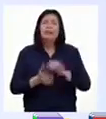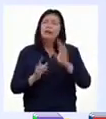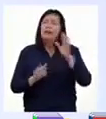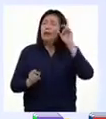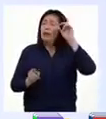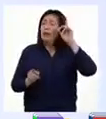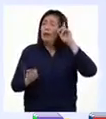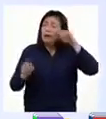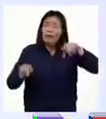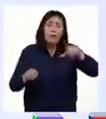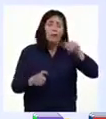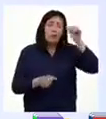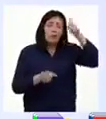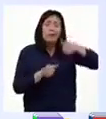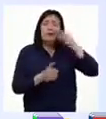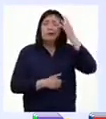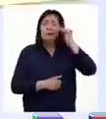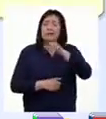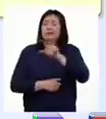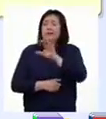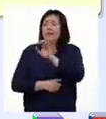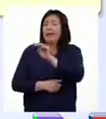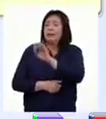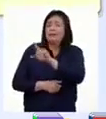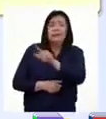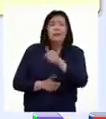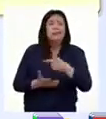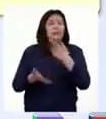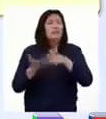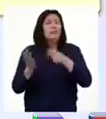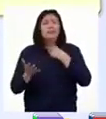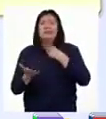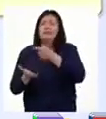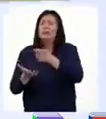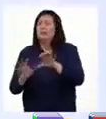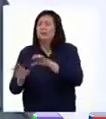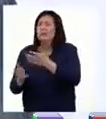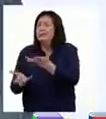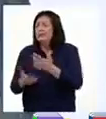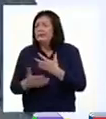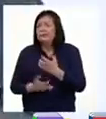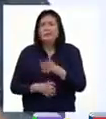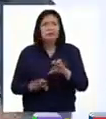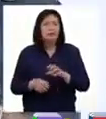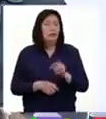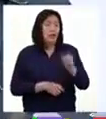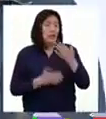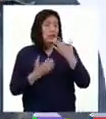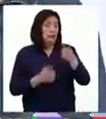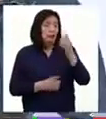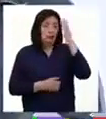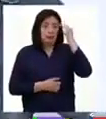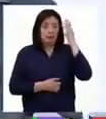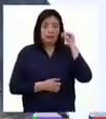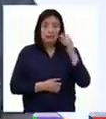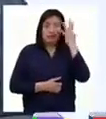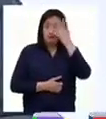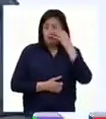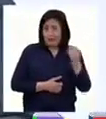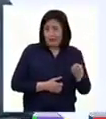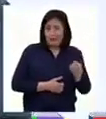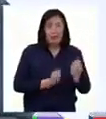De acuerdo con los recuerdos y experiencia de Camila, ¿qué gustos e intereses desarrolló? Gracias a esta experiencia tan